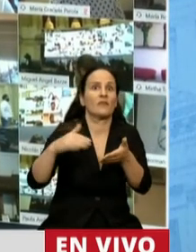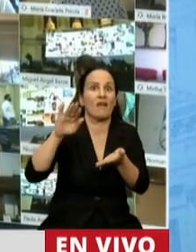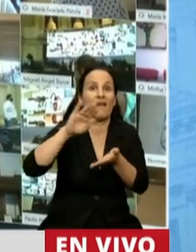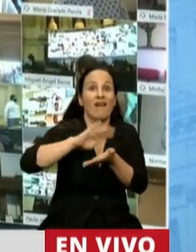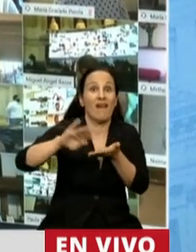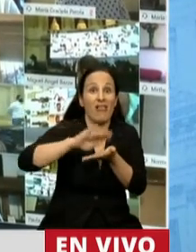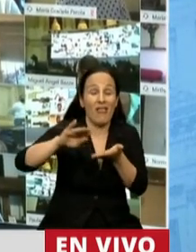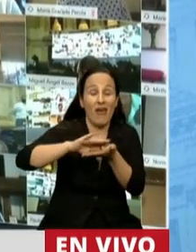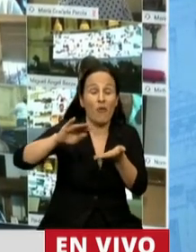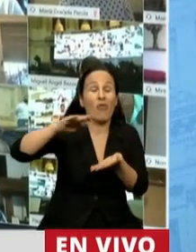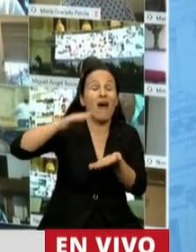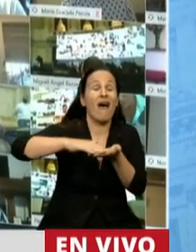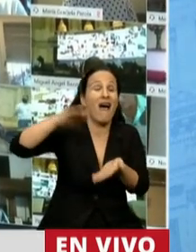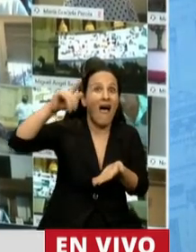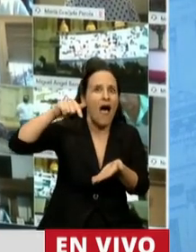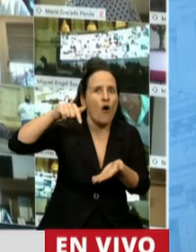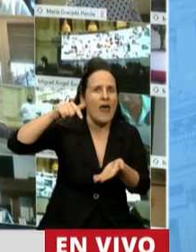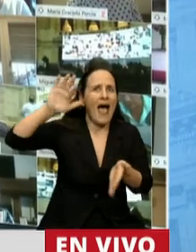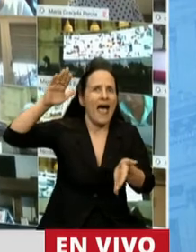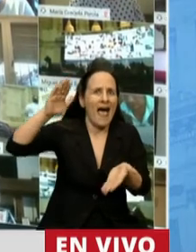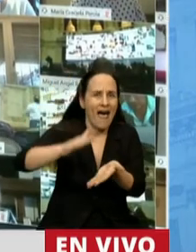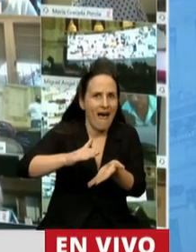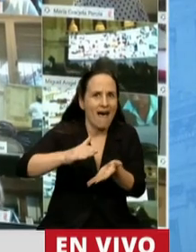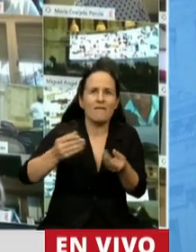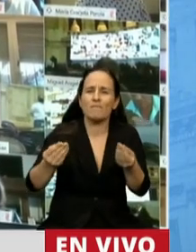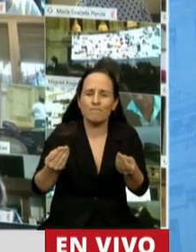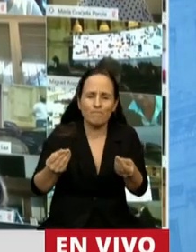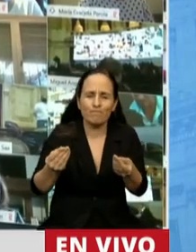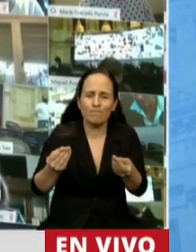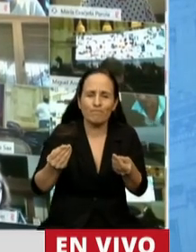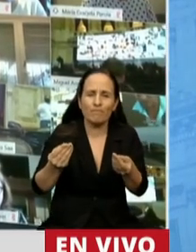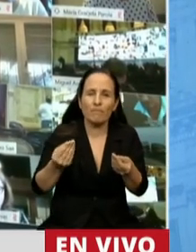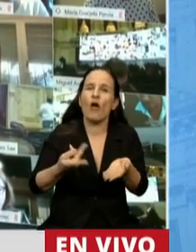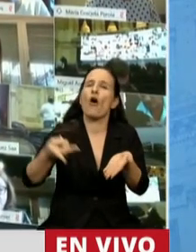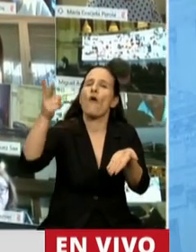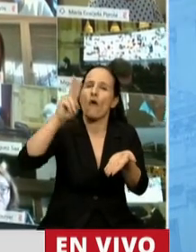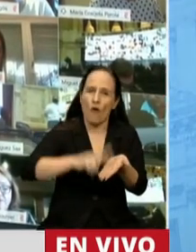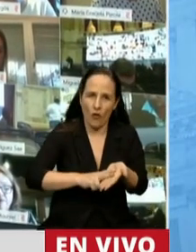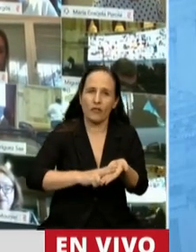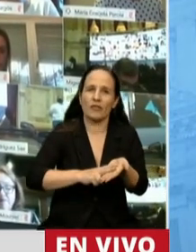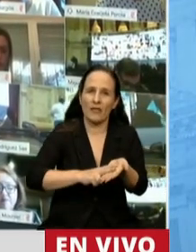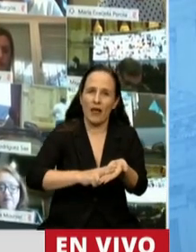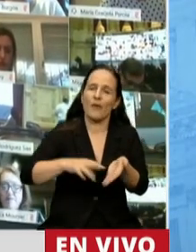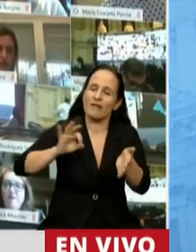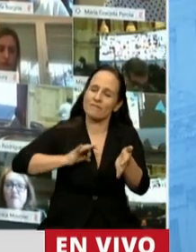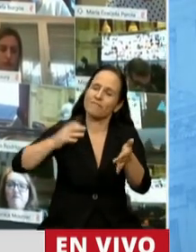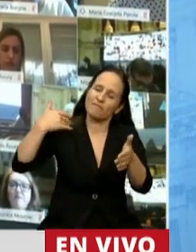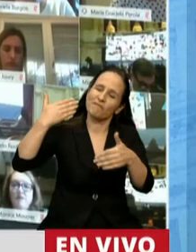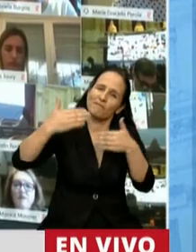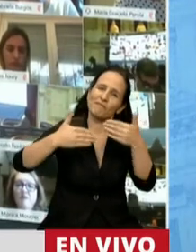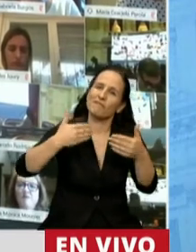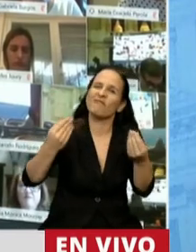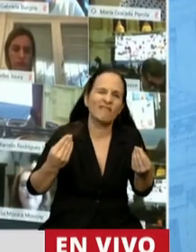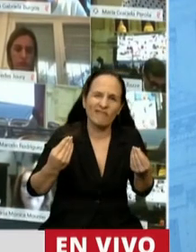una vez más, con el correr de los años, vemos un gobierno peronista